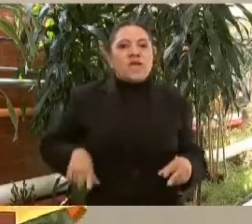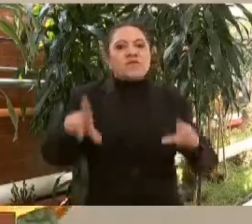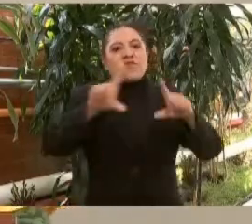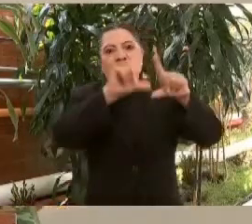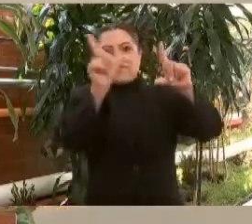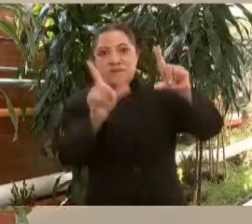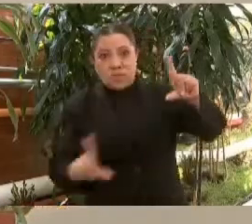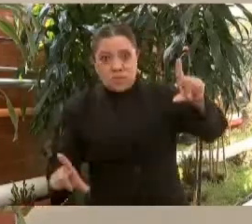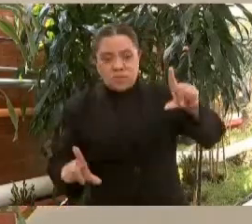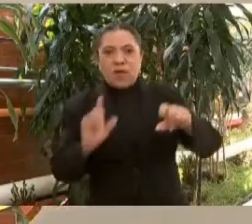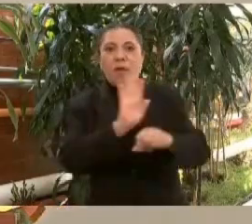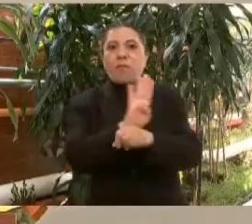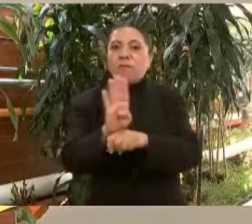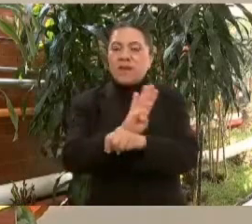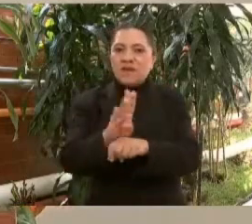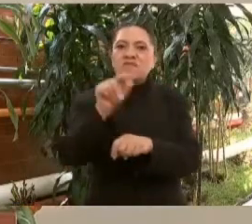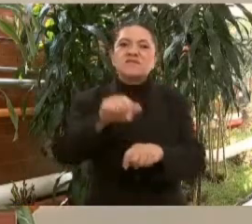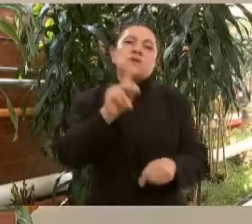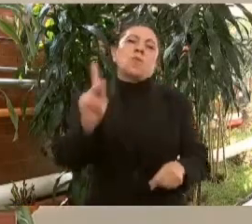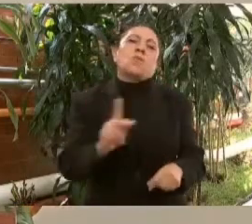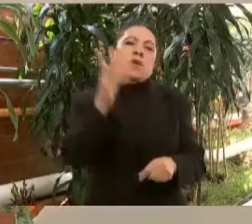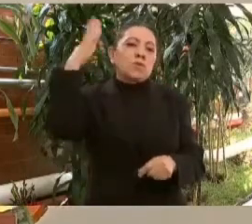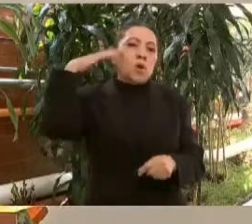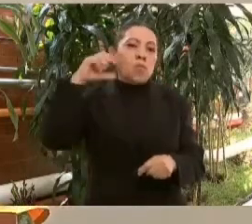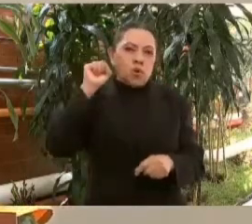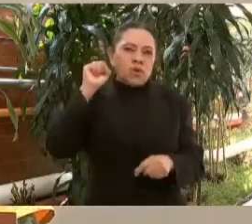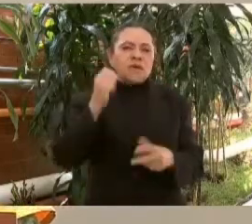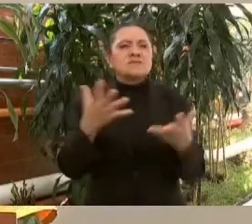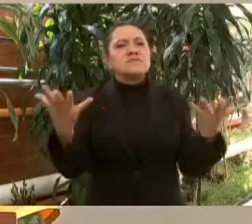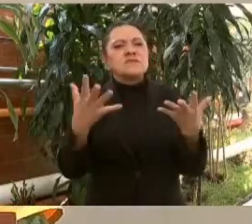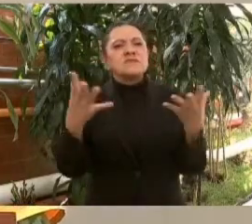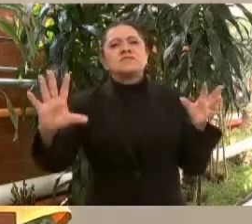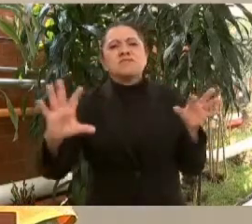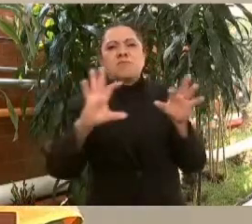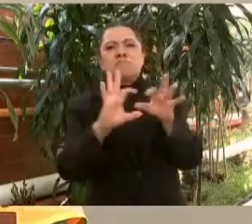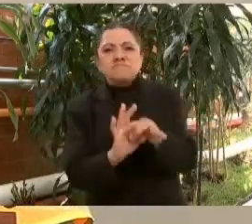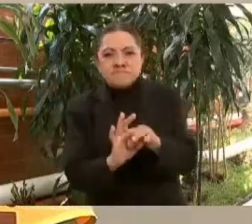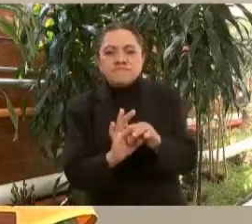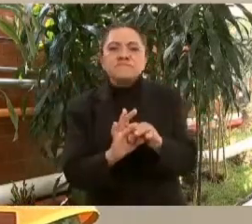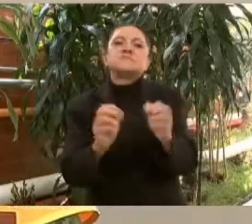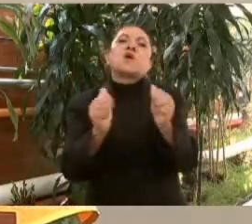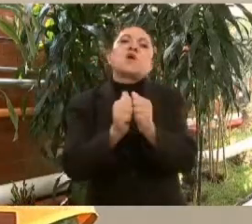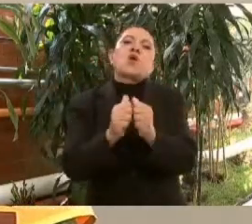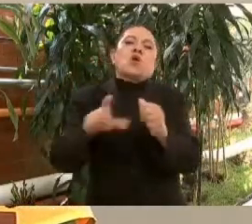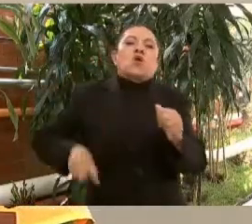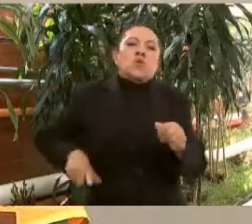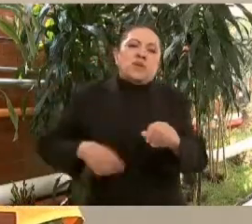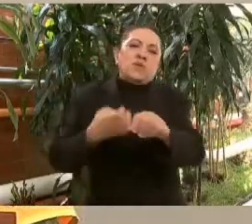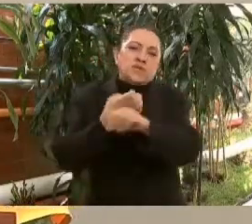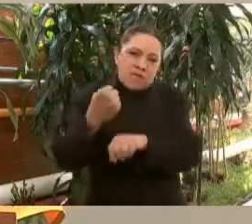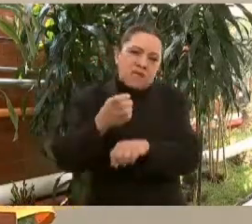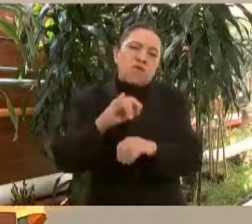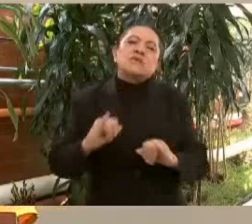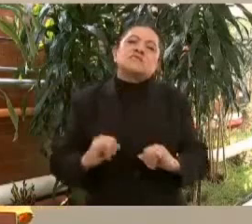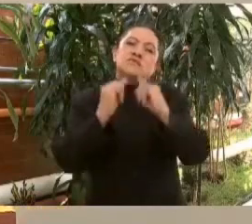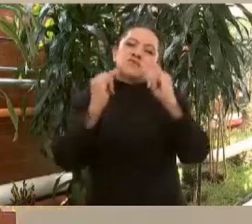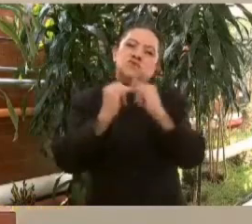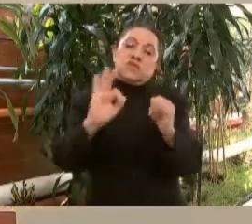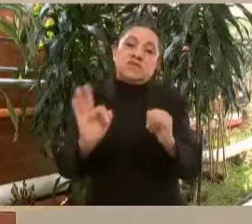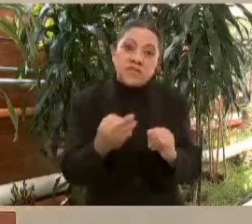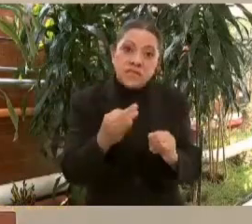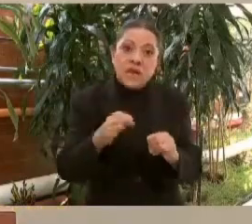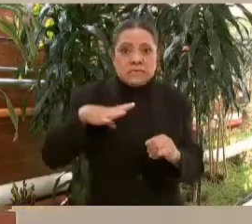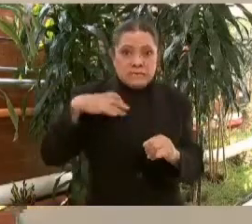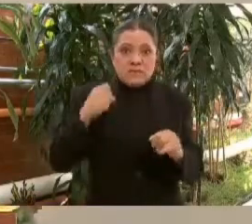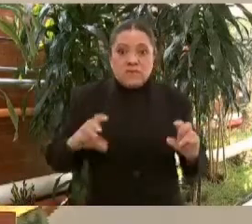morelense, realizada en coordinación con el Gobierno del Estado y dependencias federales. Esfuerzo conjunto en donde